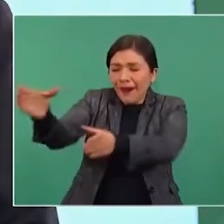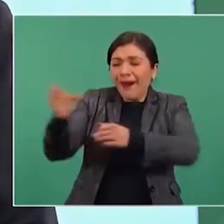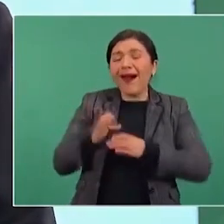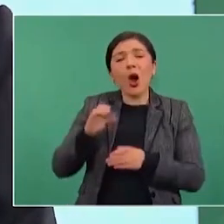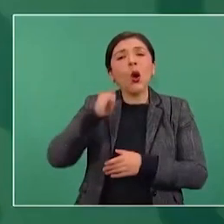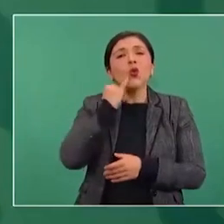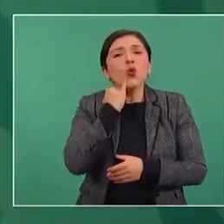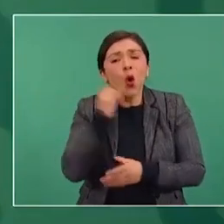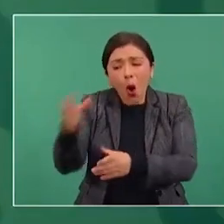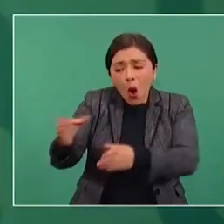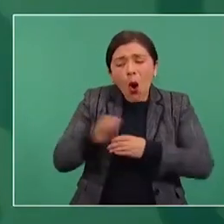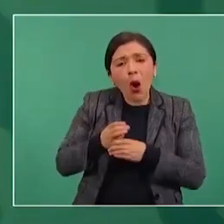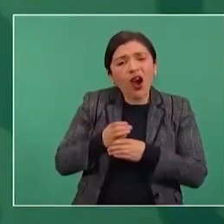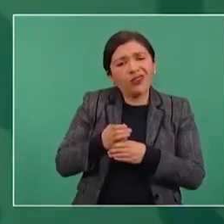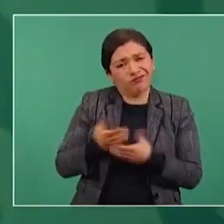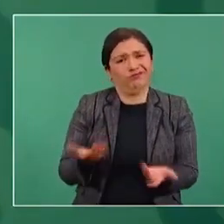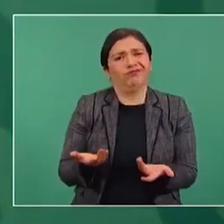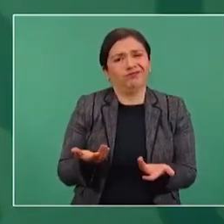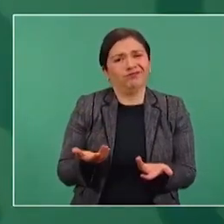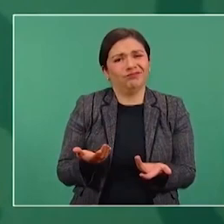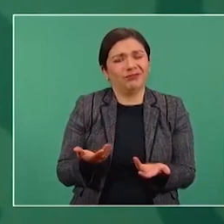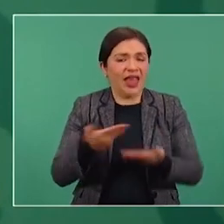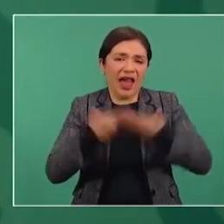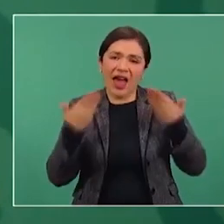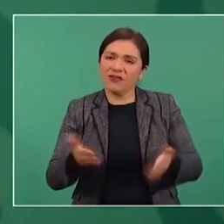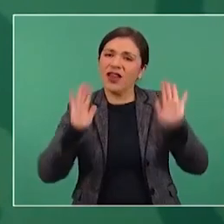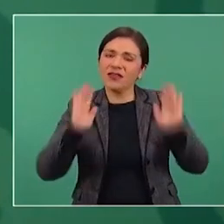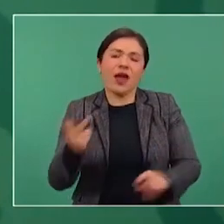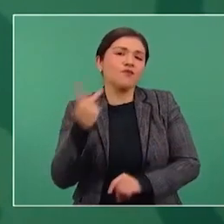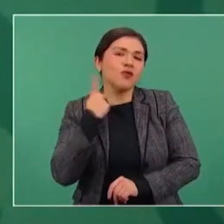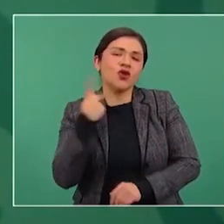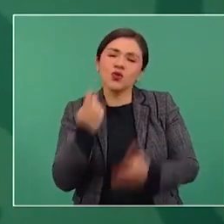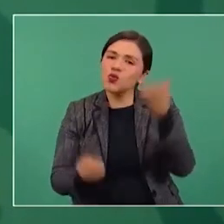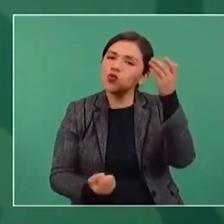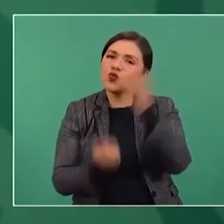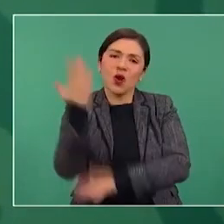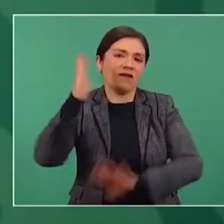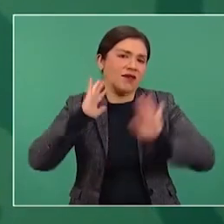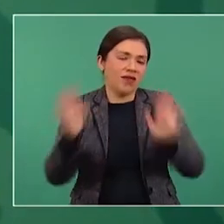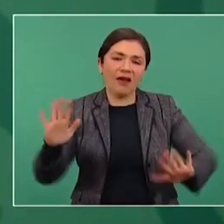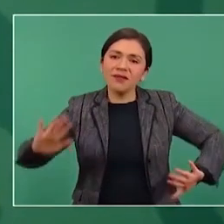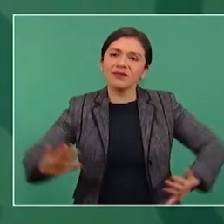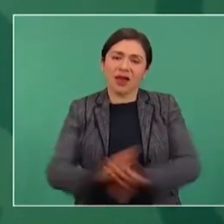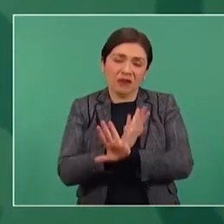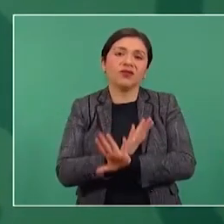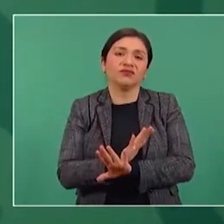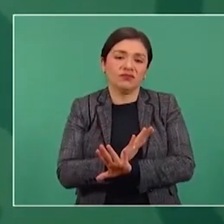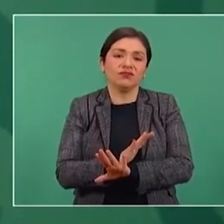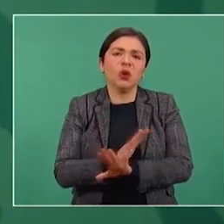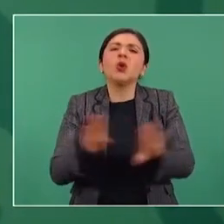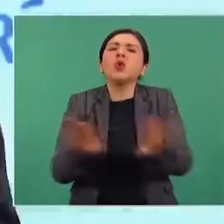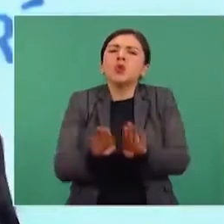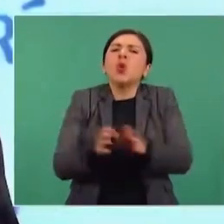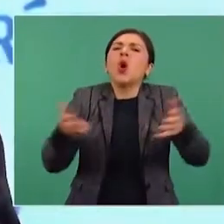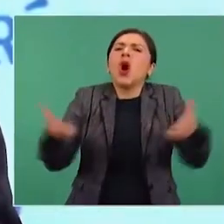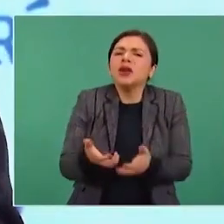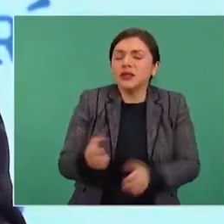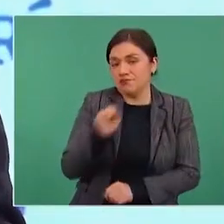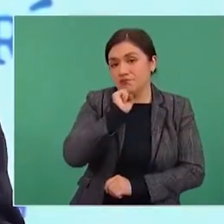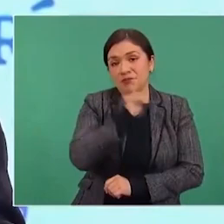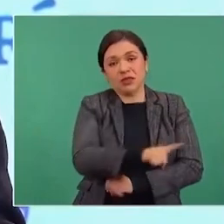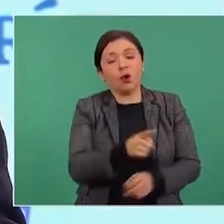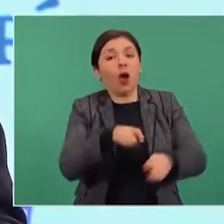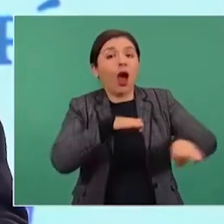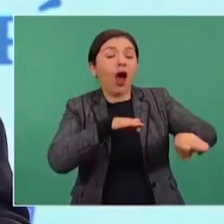Esta es una política nueva completamente. Y lo estamos haciendo con el apoyo